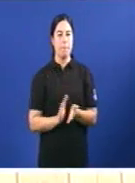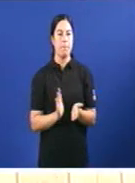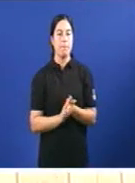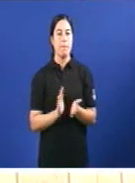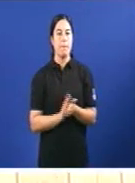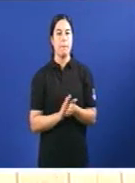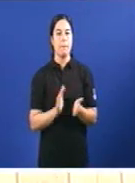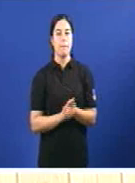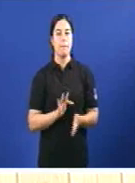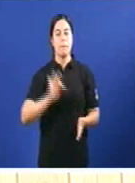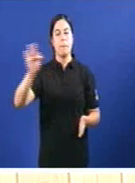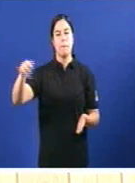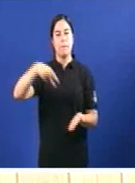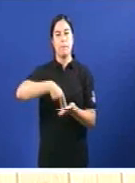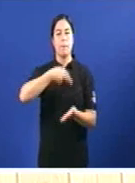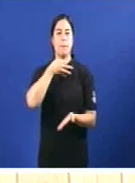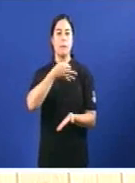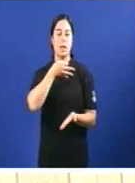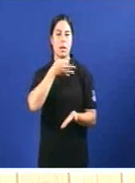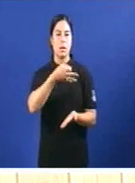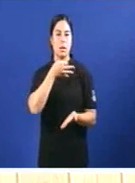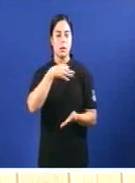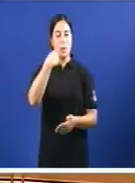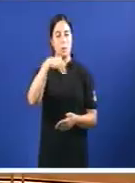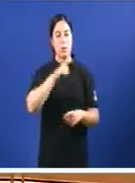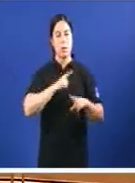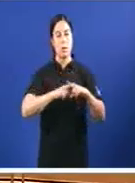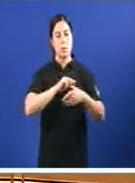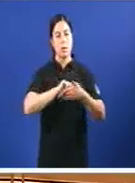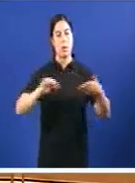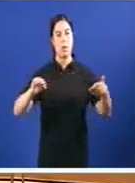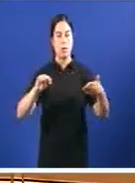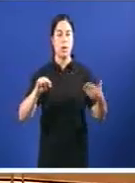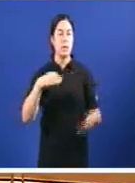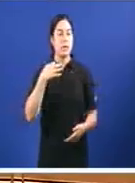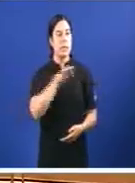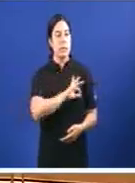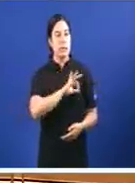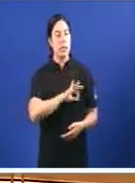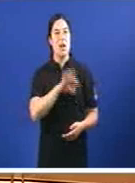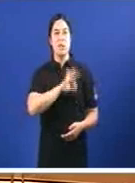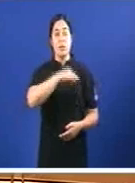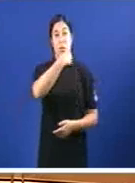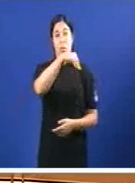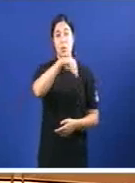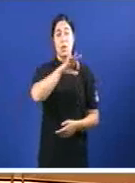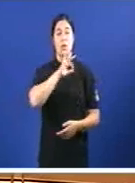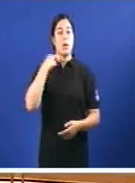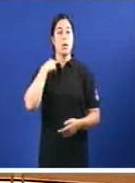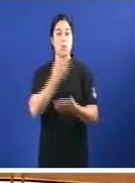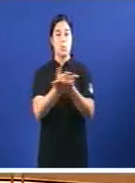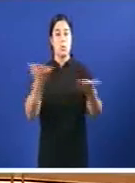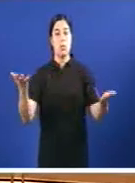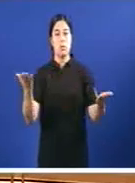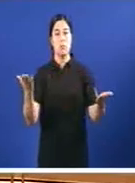Tenga a palabra Tenga a palabra O presidente da Asunta Señoría Señora presidenta Señorías Ben vida a